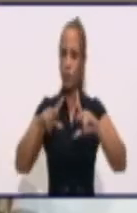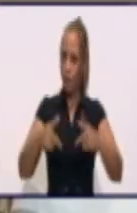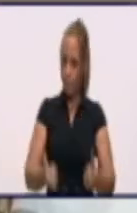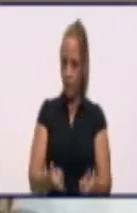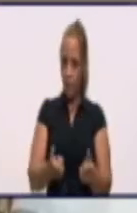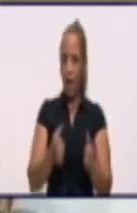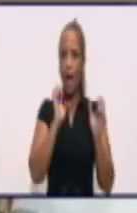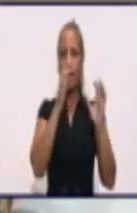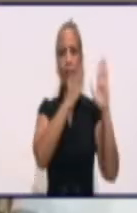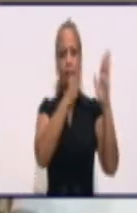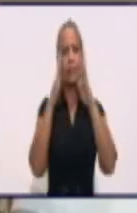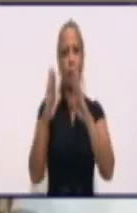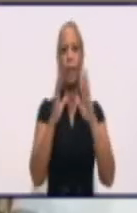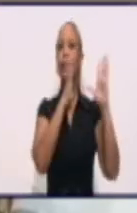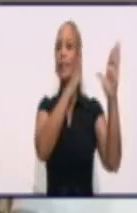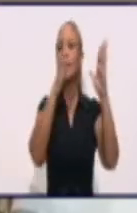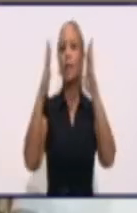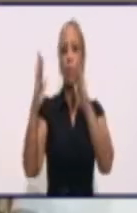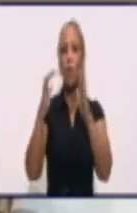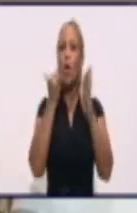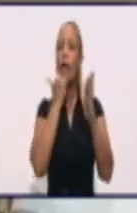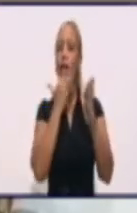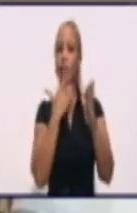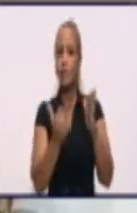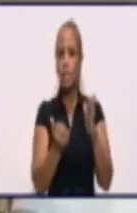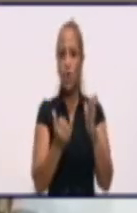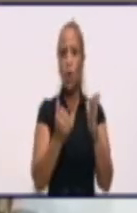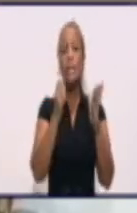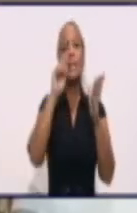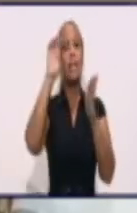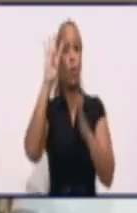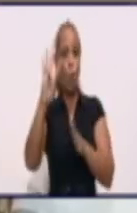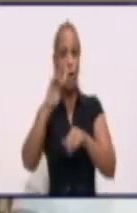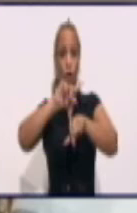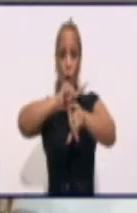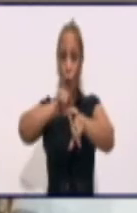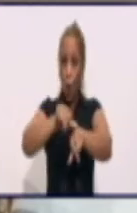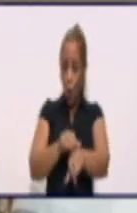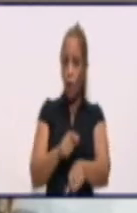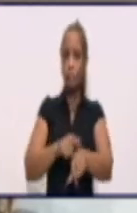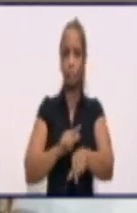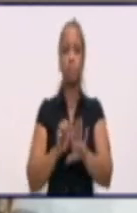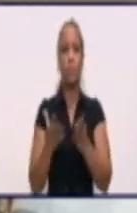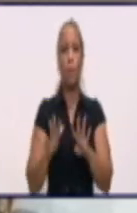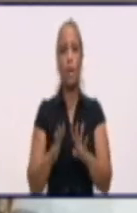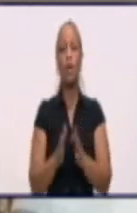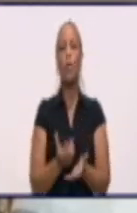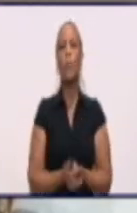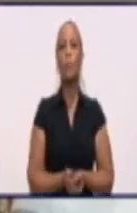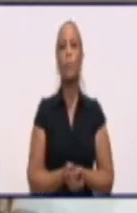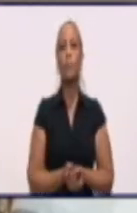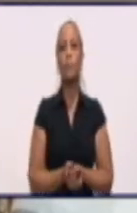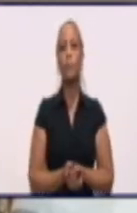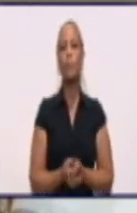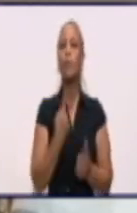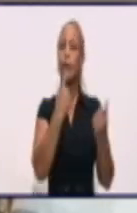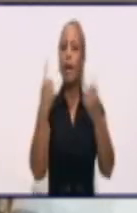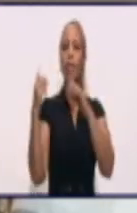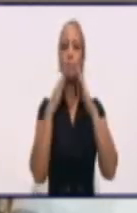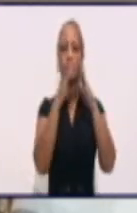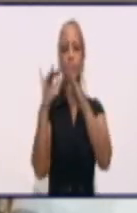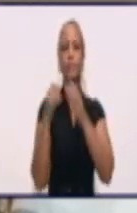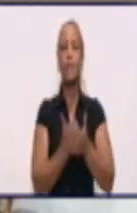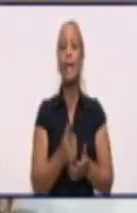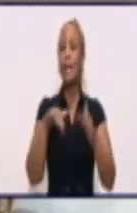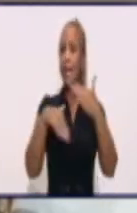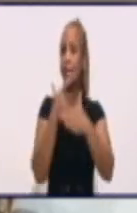etapa inicial de los bloques, como lo habíamos planificado, de 4 horas la afectación máxima en cada consumidor. En el